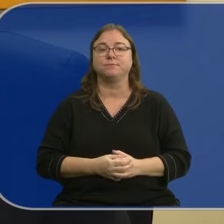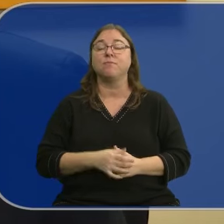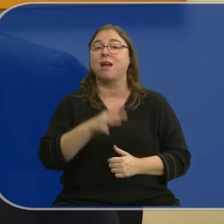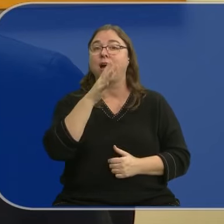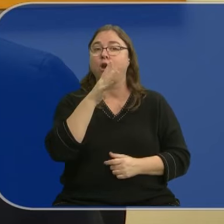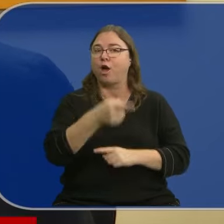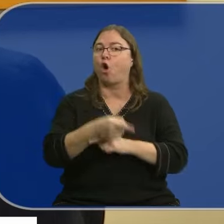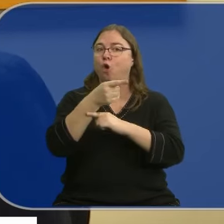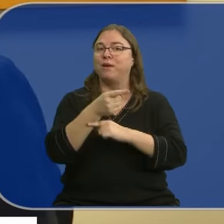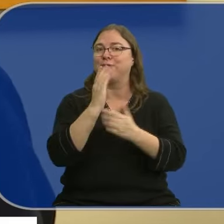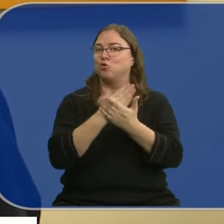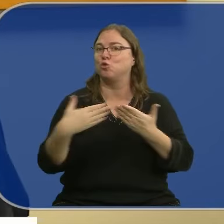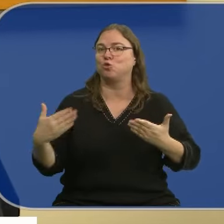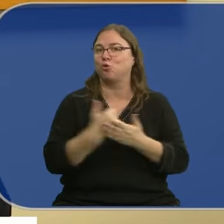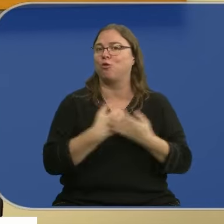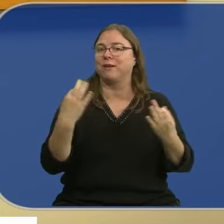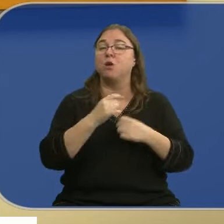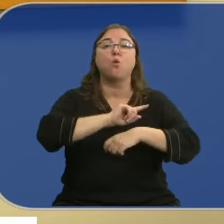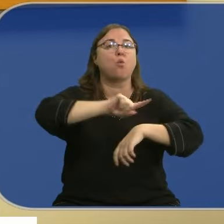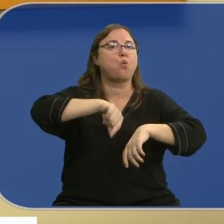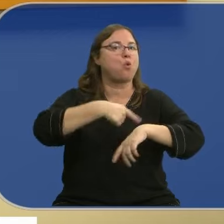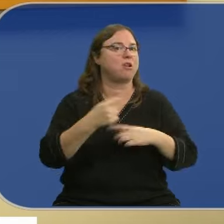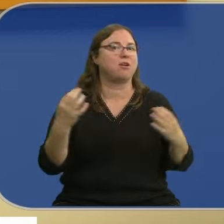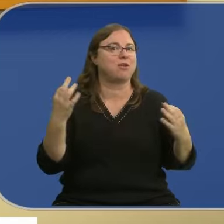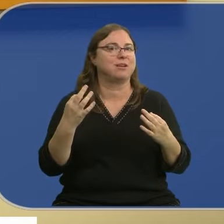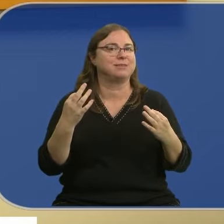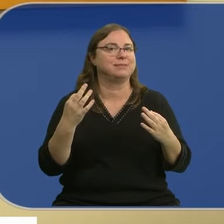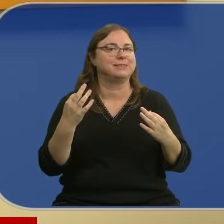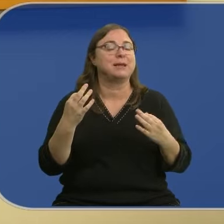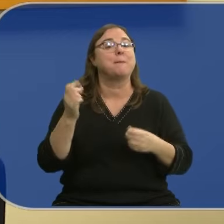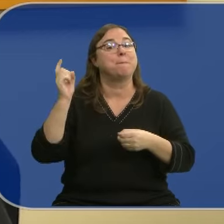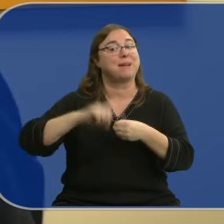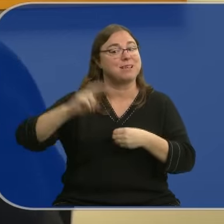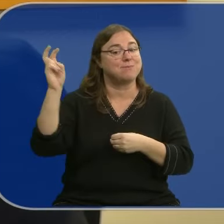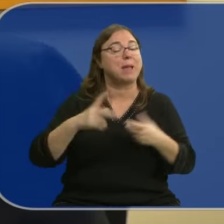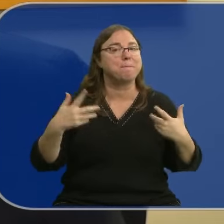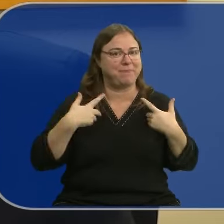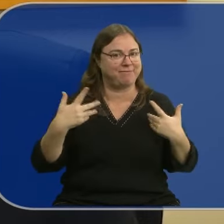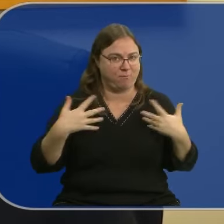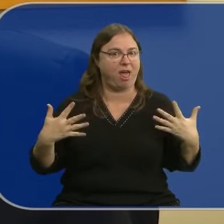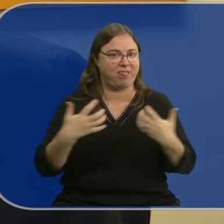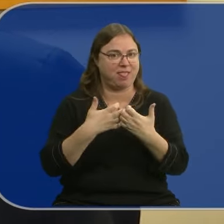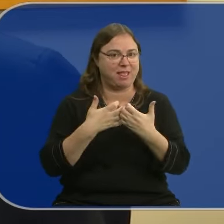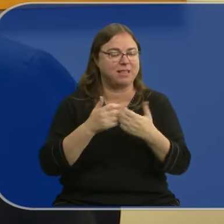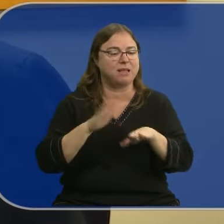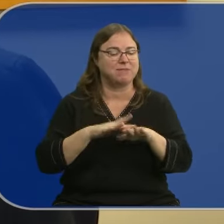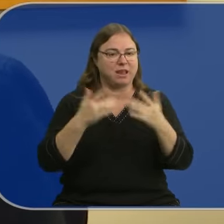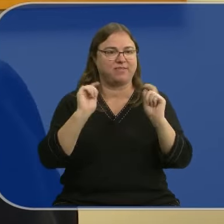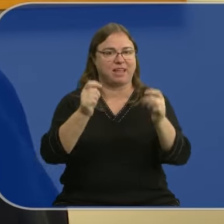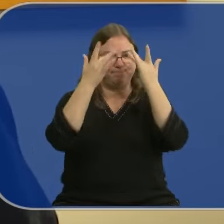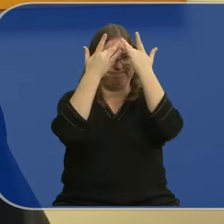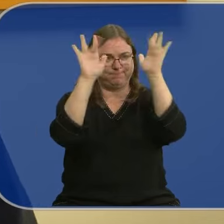Ahora se ha puesto obligatorio en todos los cursos una hora de intervención de una víctima en accidentes de tráfico para un poco